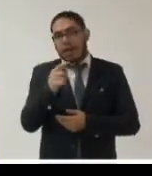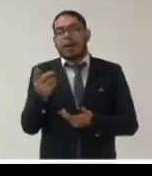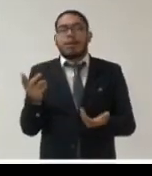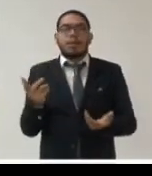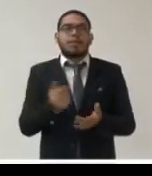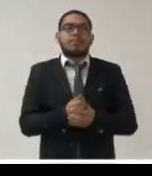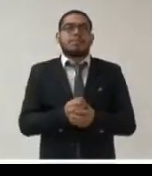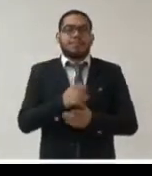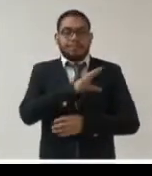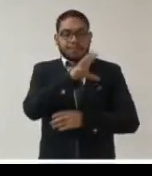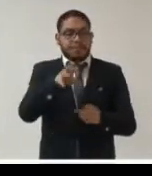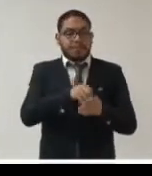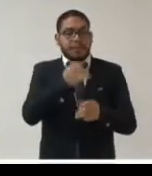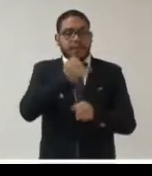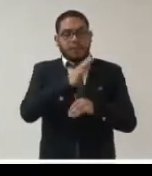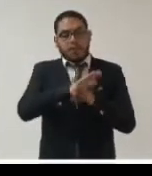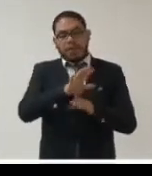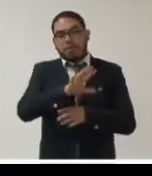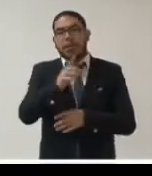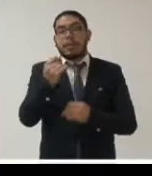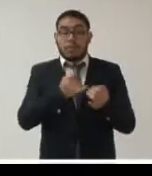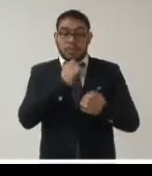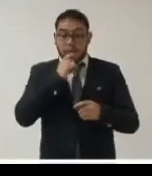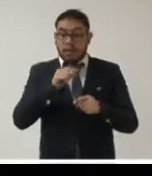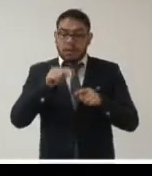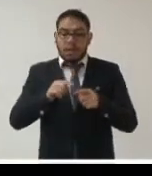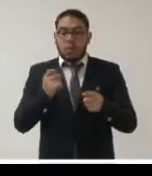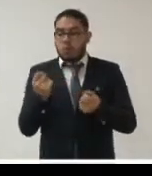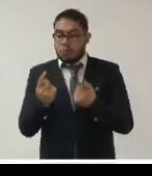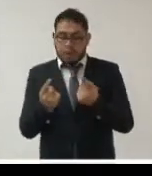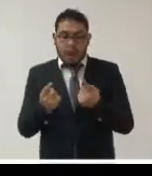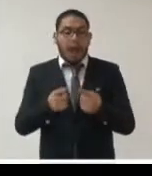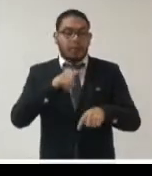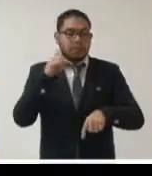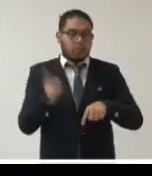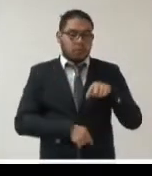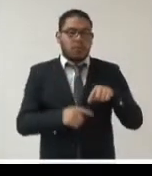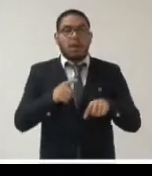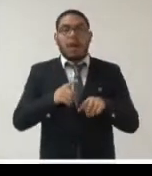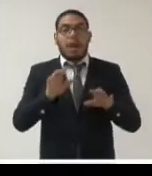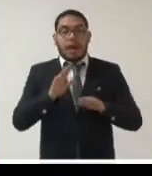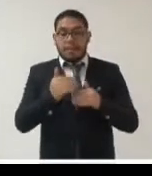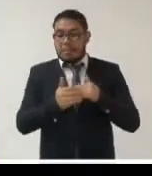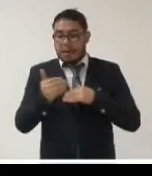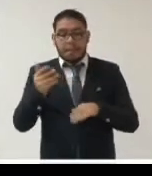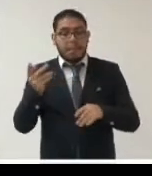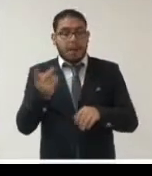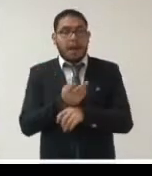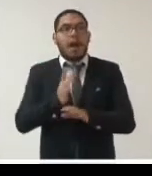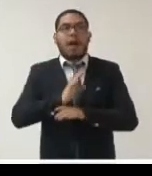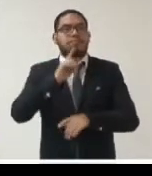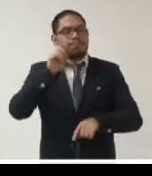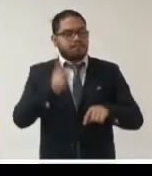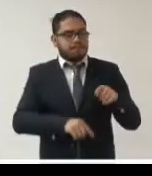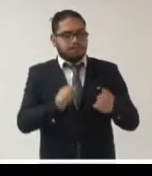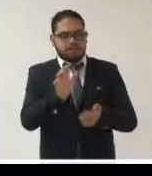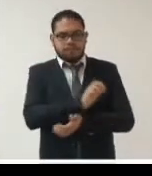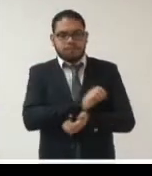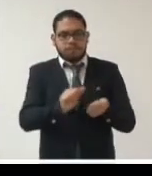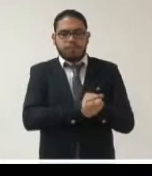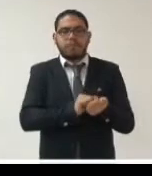recolección de esos datos y por supuesto de la eliminación de los mismos una vez pasada la emergencia si se